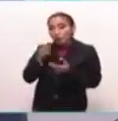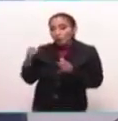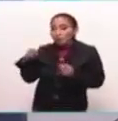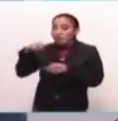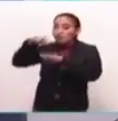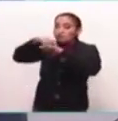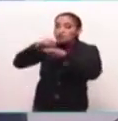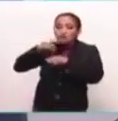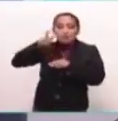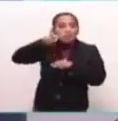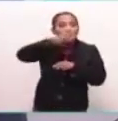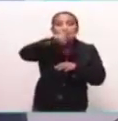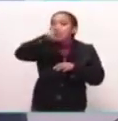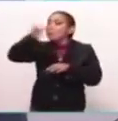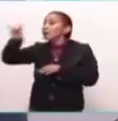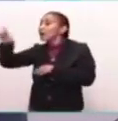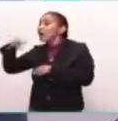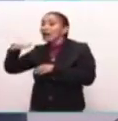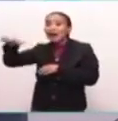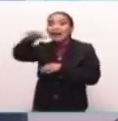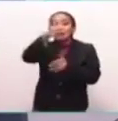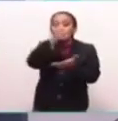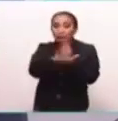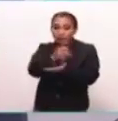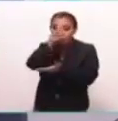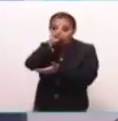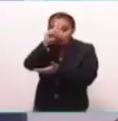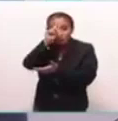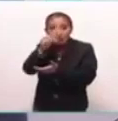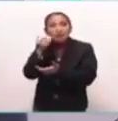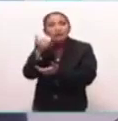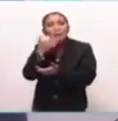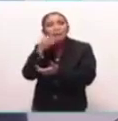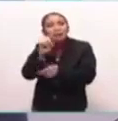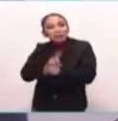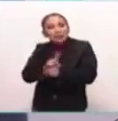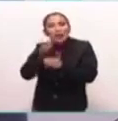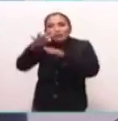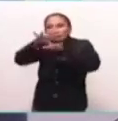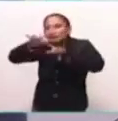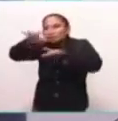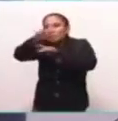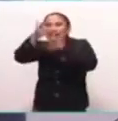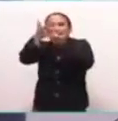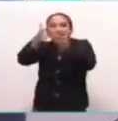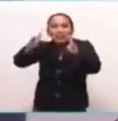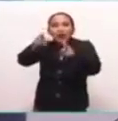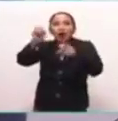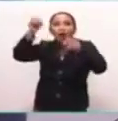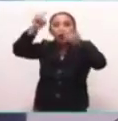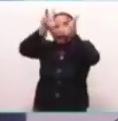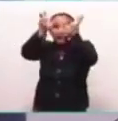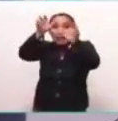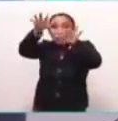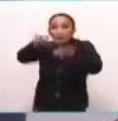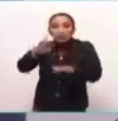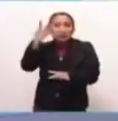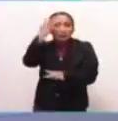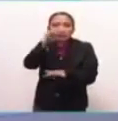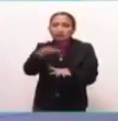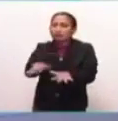pirámide, ver el paisaje de la Ciudad de México, que los recomiendo, si es un día despejado, o si llegó a nevar, se ven